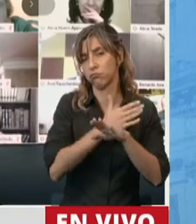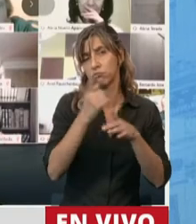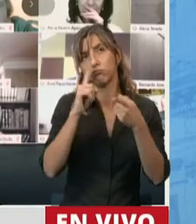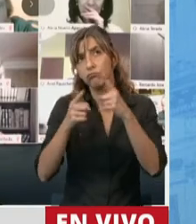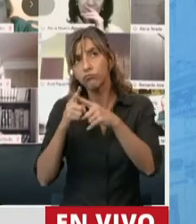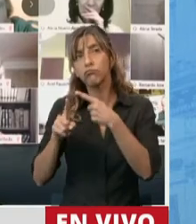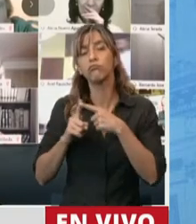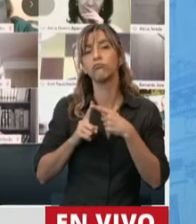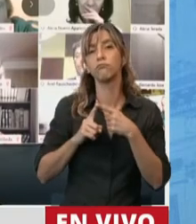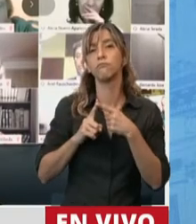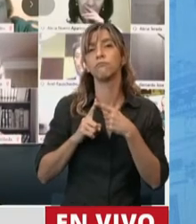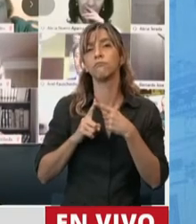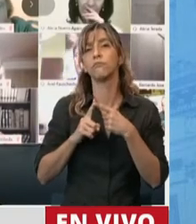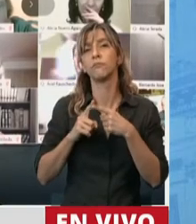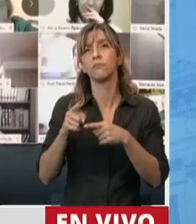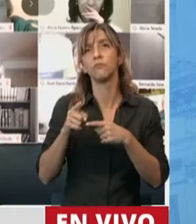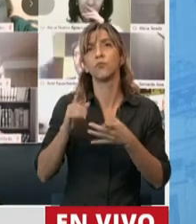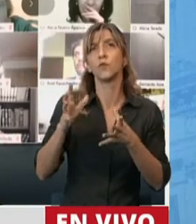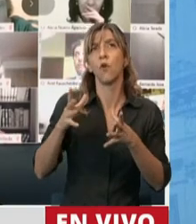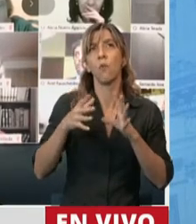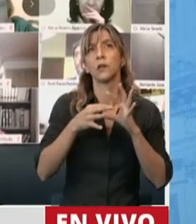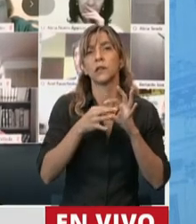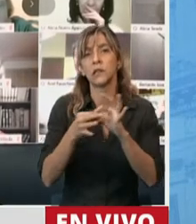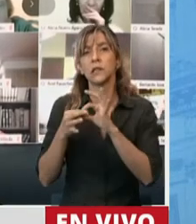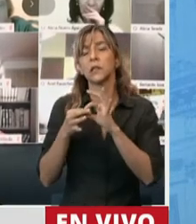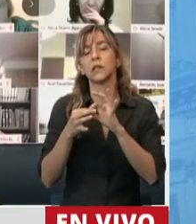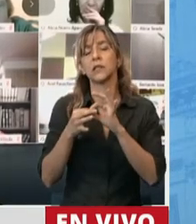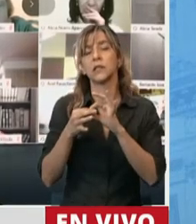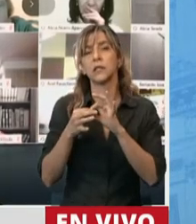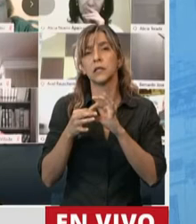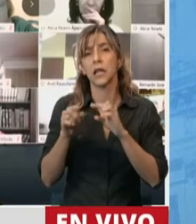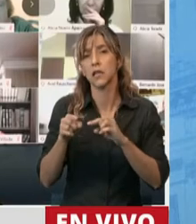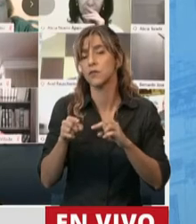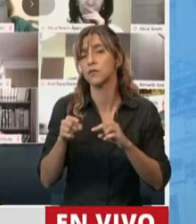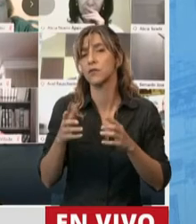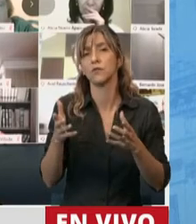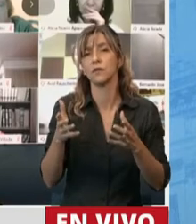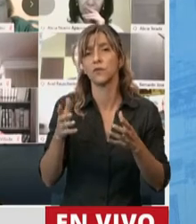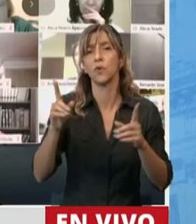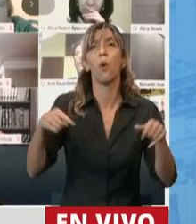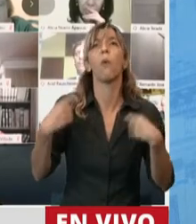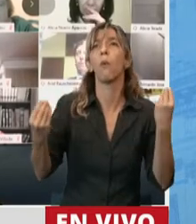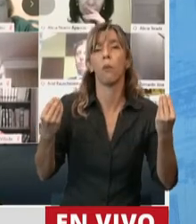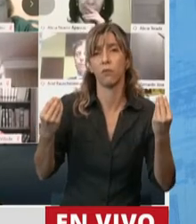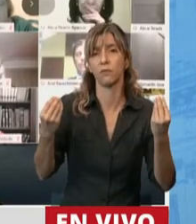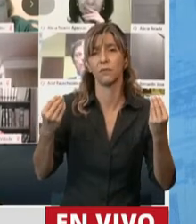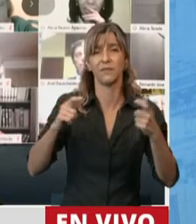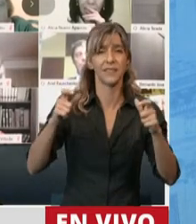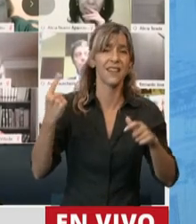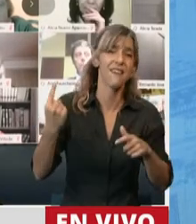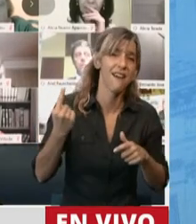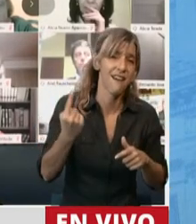y poder tirar todos juntos requieren de un esfuerzo de todos. Pero por sobre todas las cosas requieren de reglas